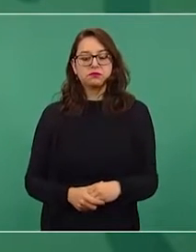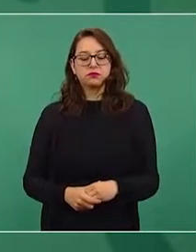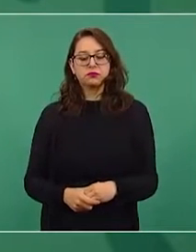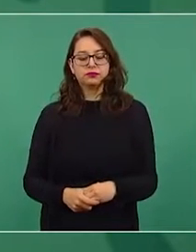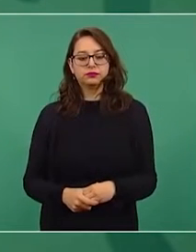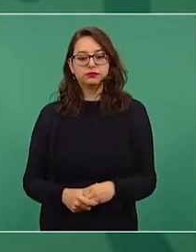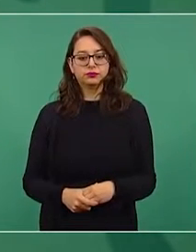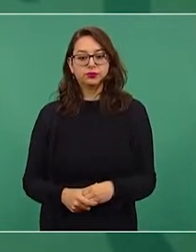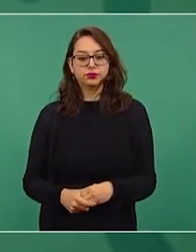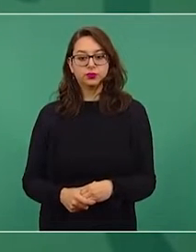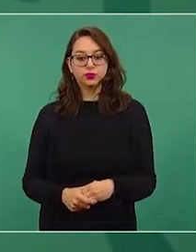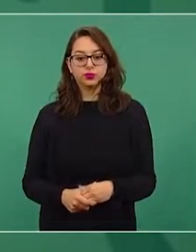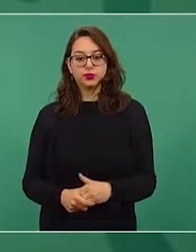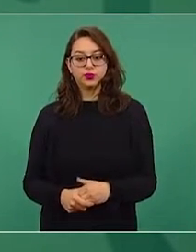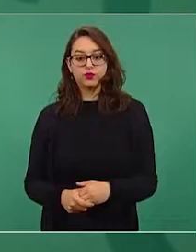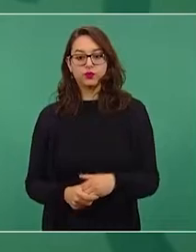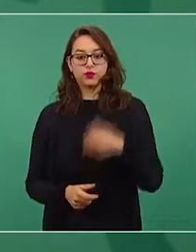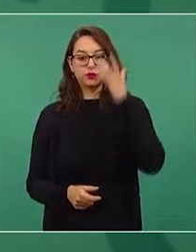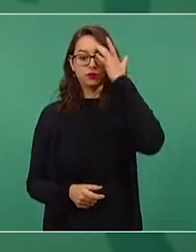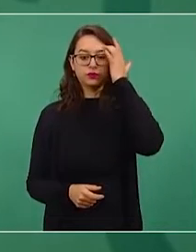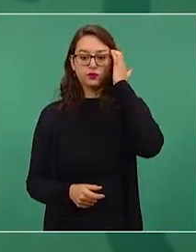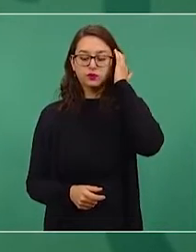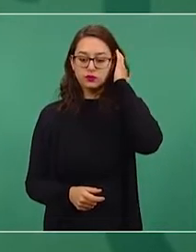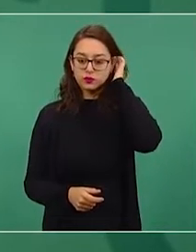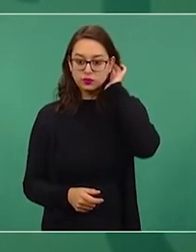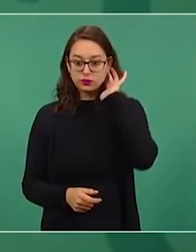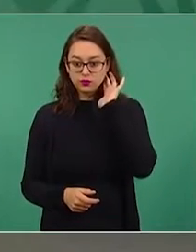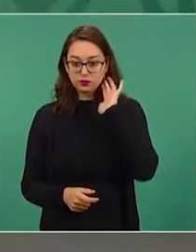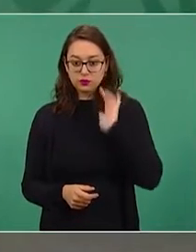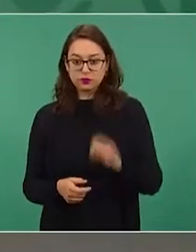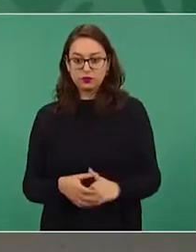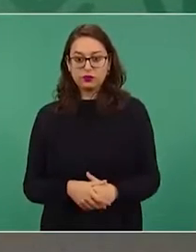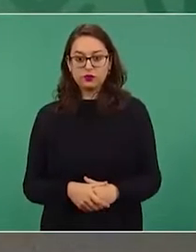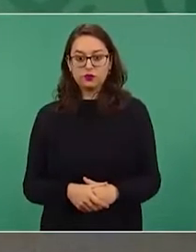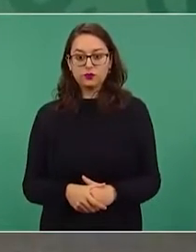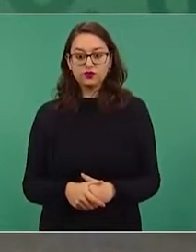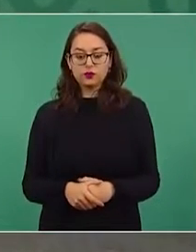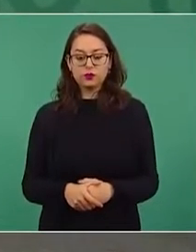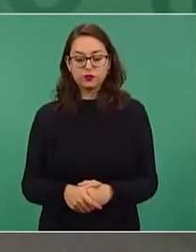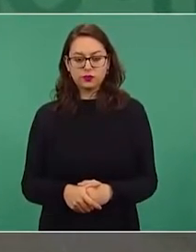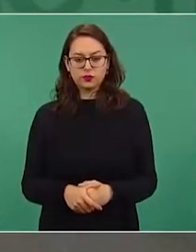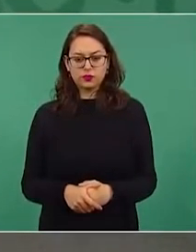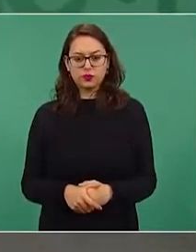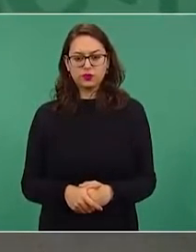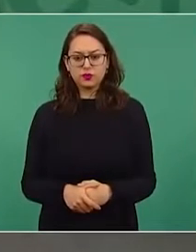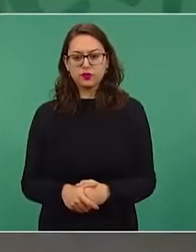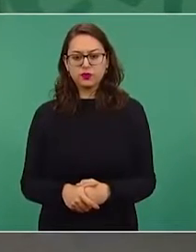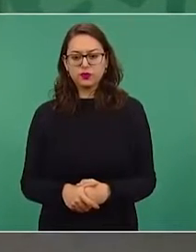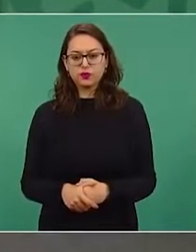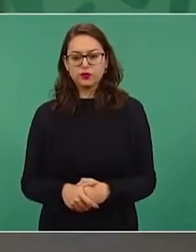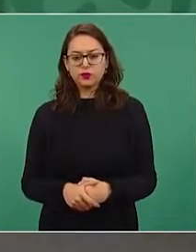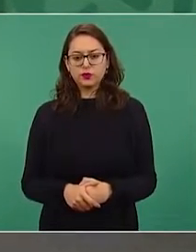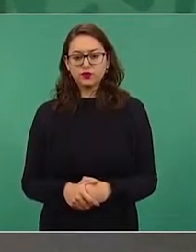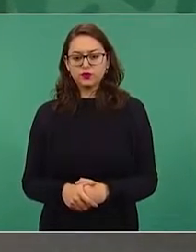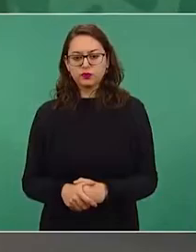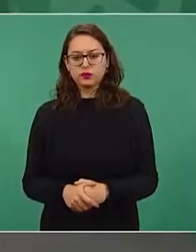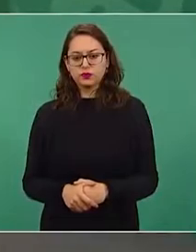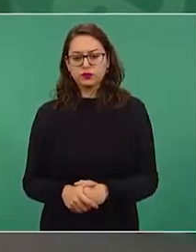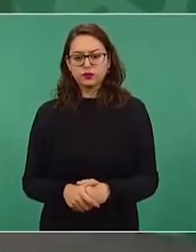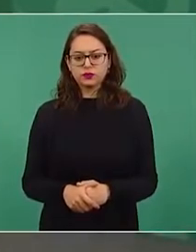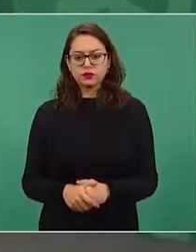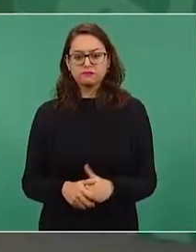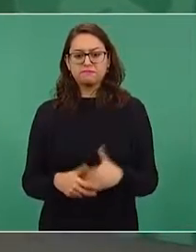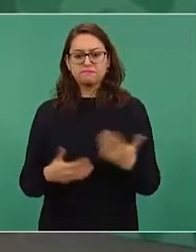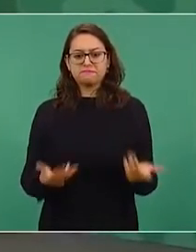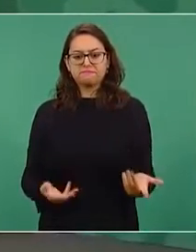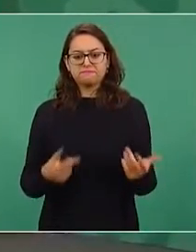integran la misión, el